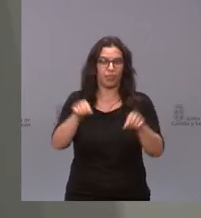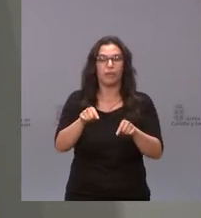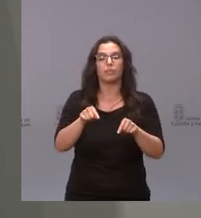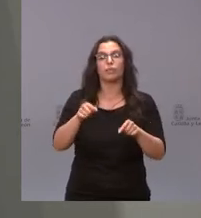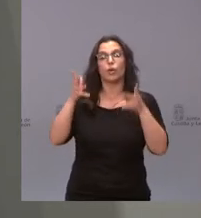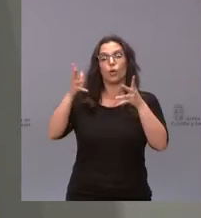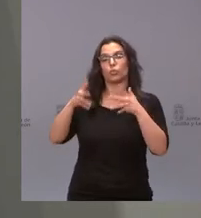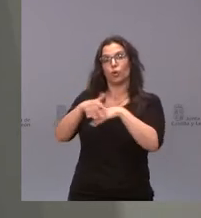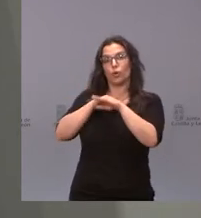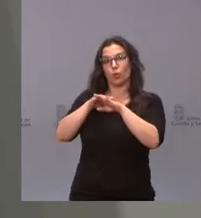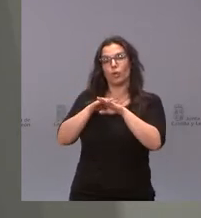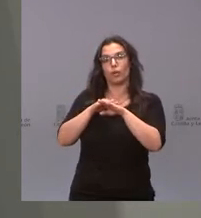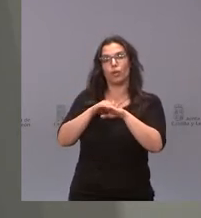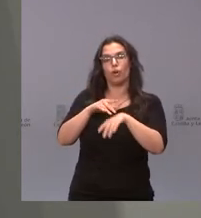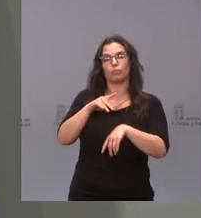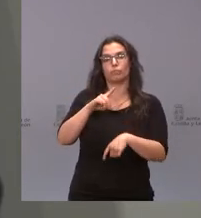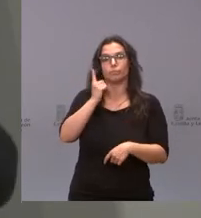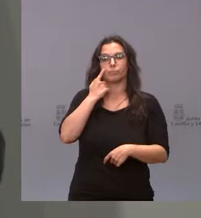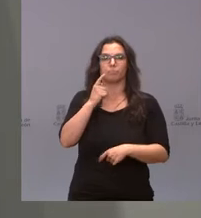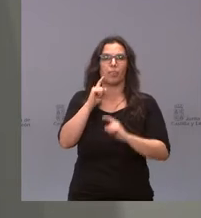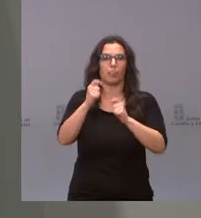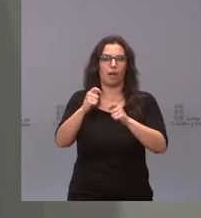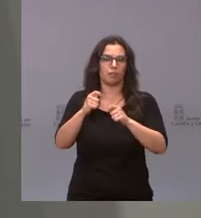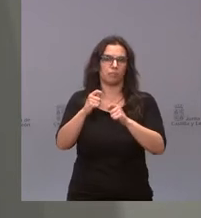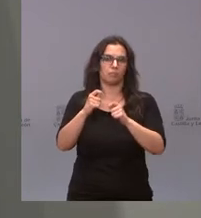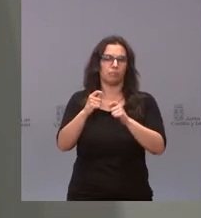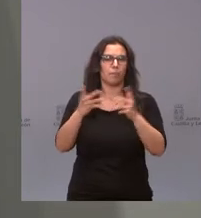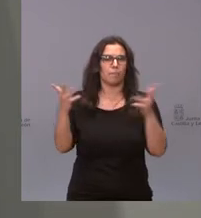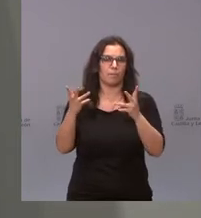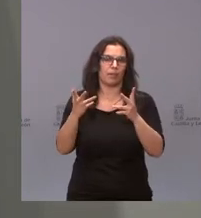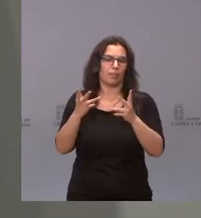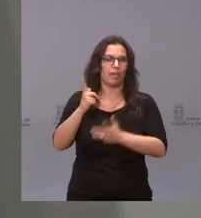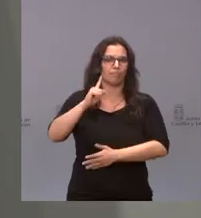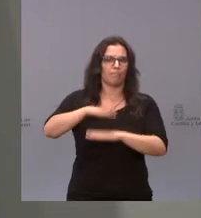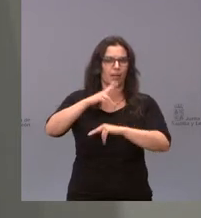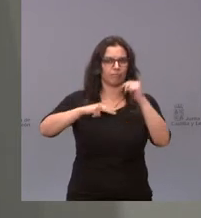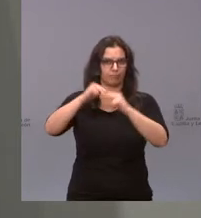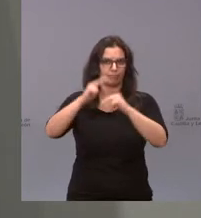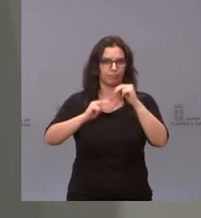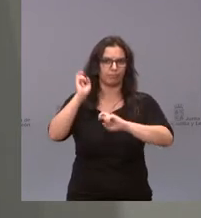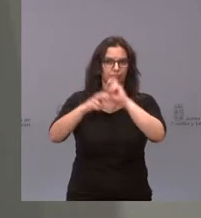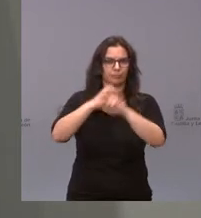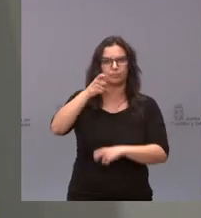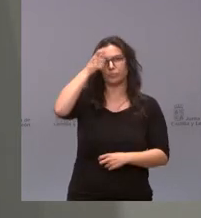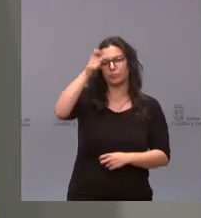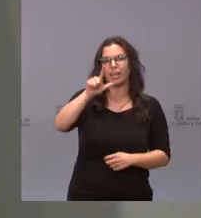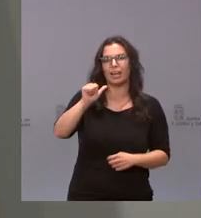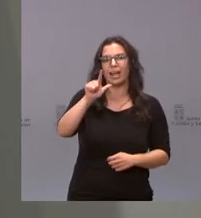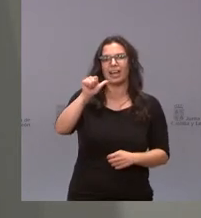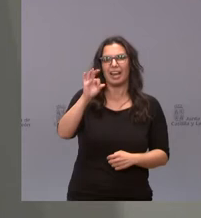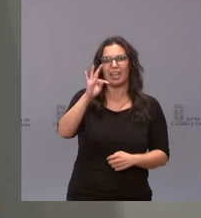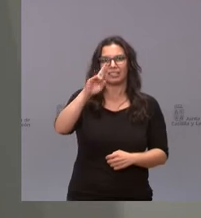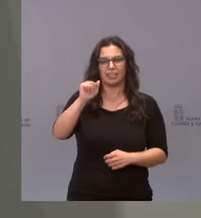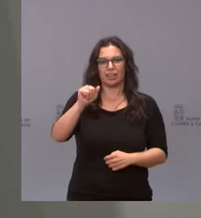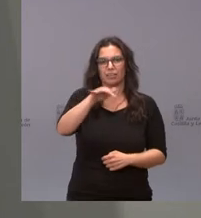ha conocido la declaración de emergencia de la contratación de estas obras en la localidad de La Lastra, en el término municipal